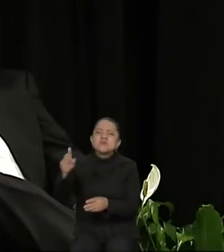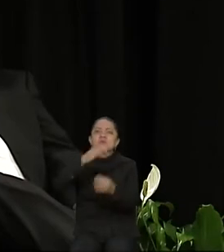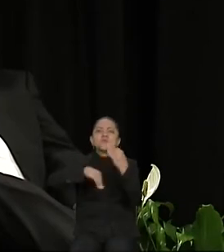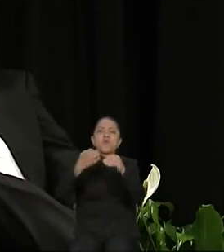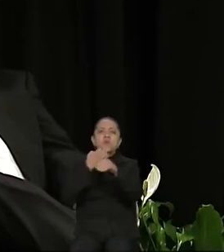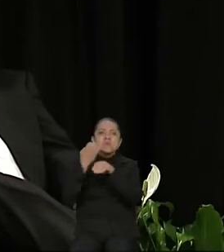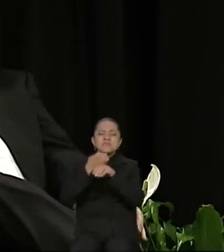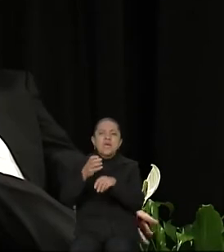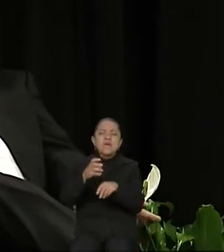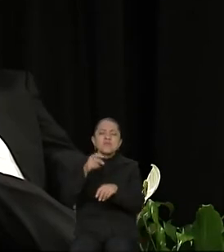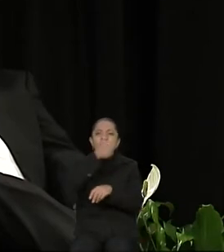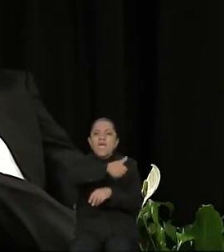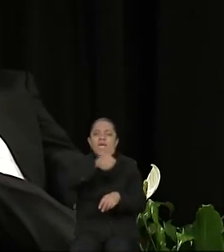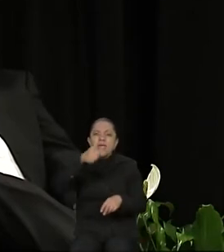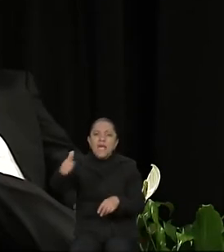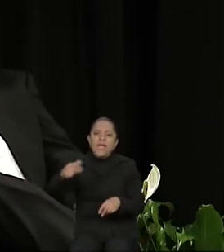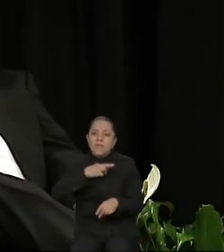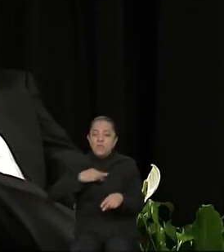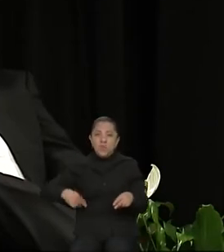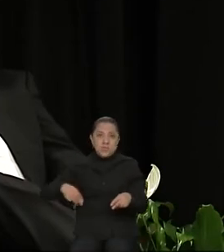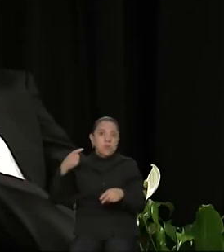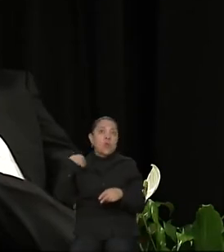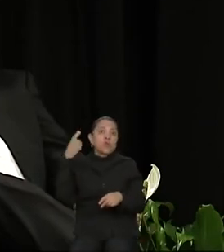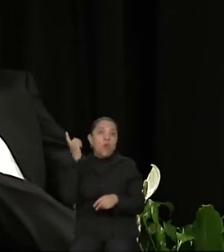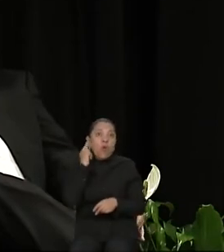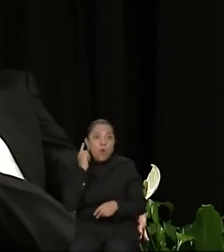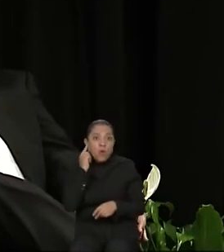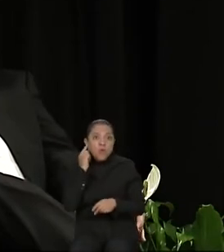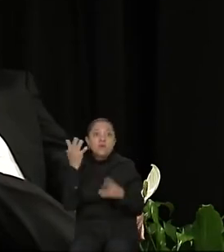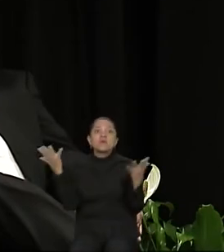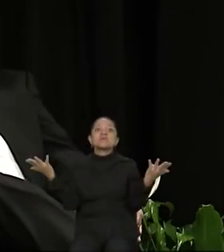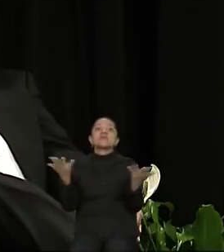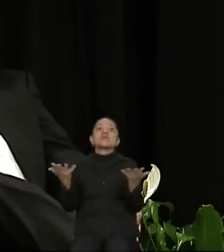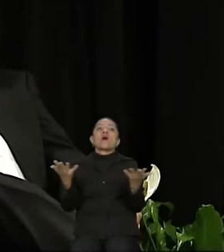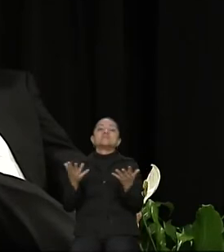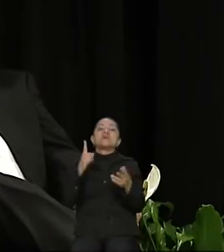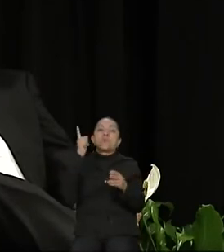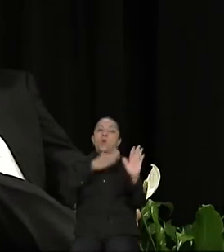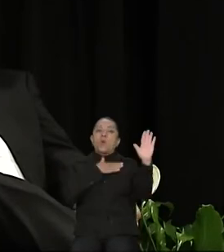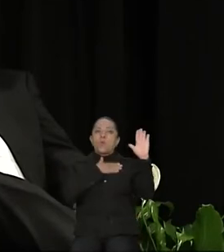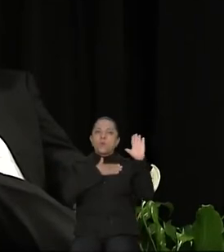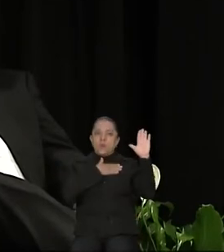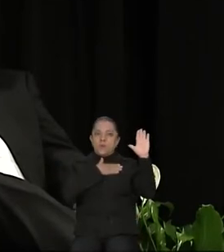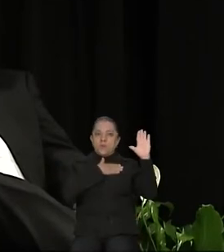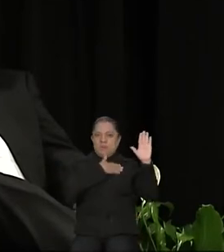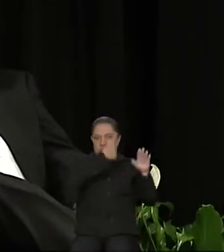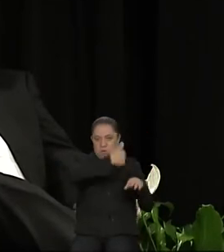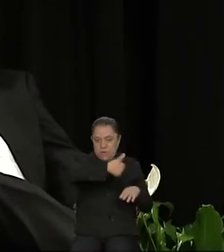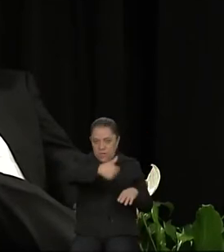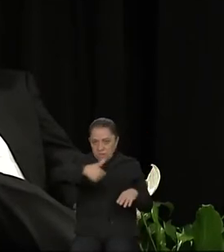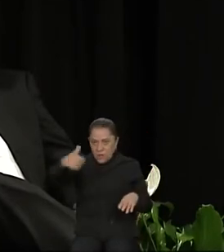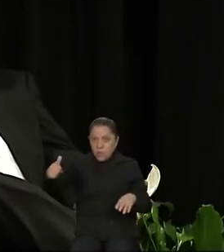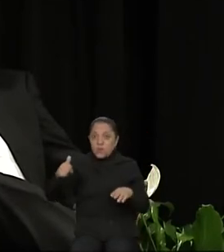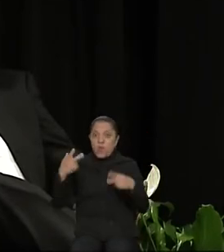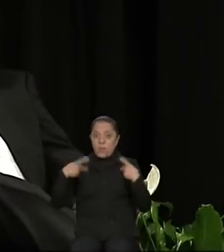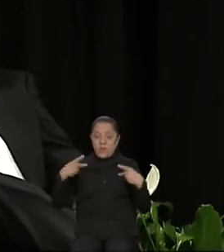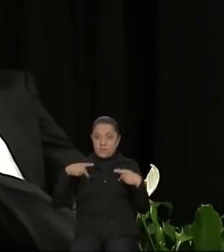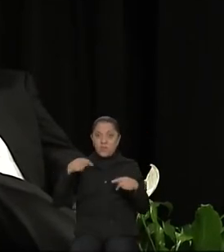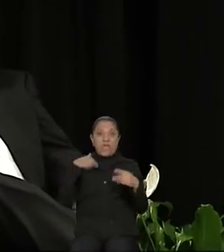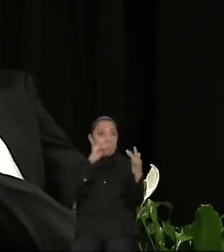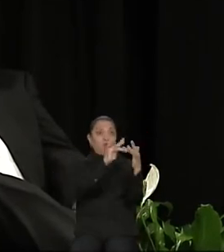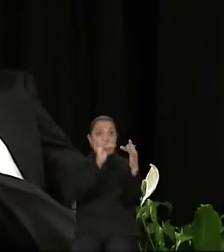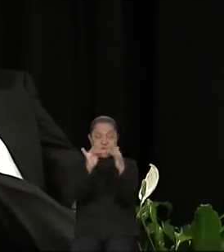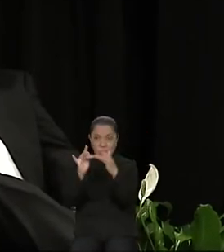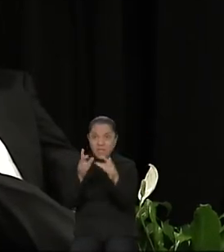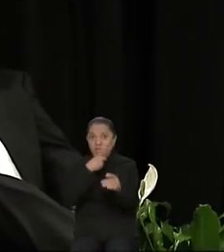y quiero hoy generar un compromiso con cada una y con cada uno de los ciudadanos que he tenido contacto y decirles que con su voto